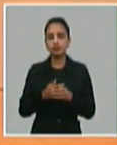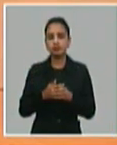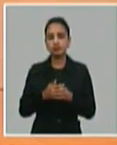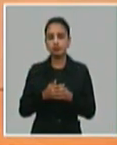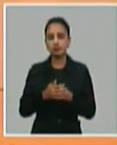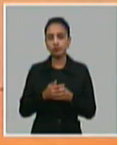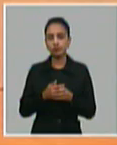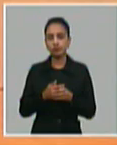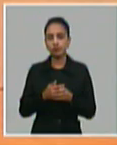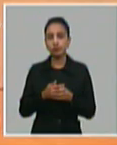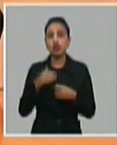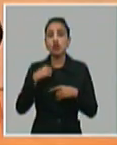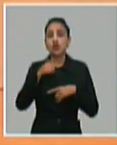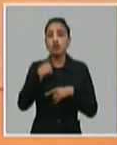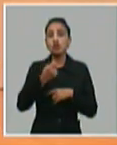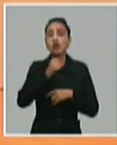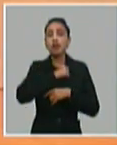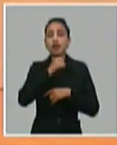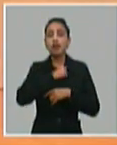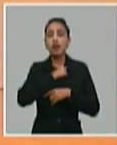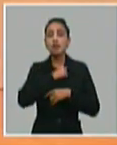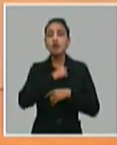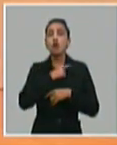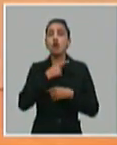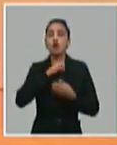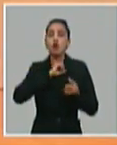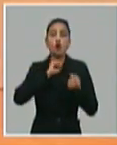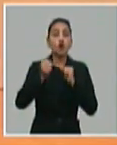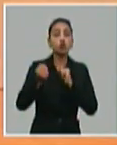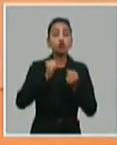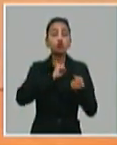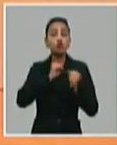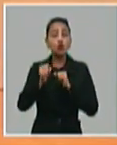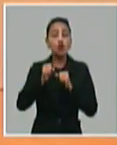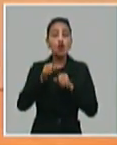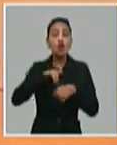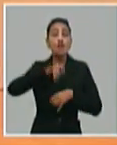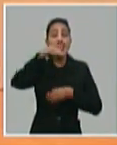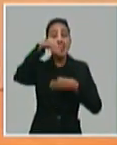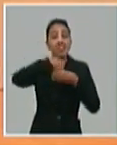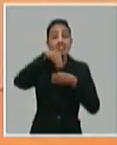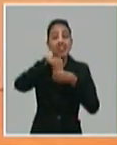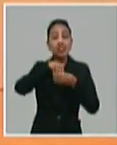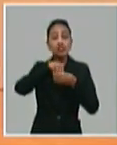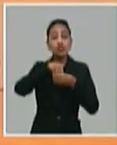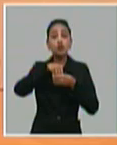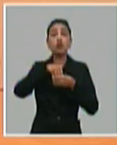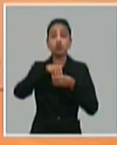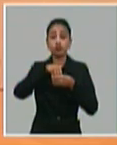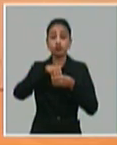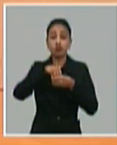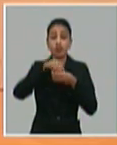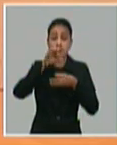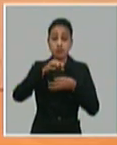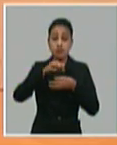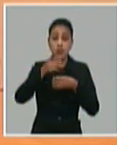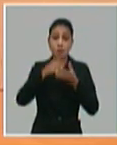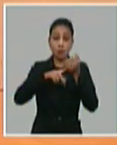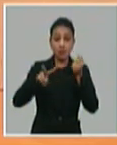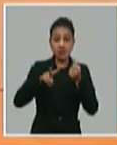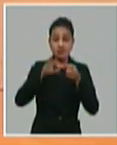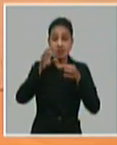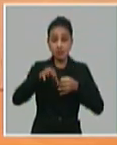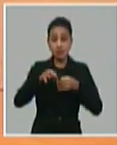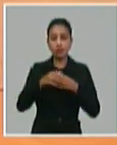limitación y ejercer más control a los viajes dentro del territorio del país. Por tanto, los aeropuertos nacionales, en los vuelos